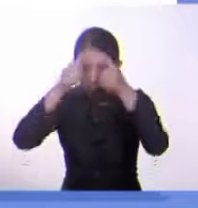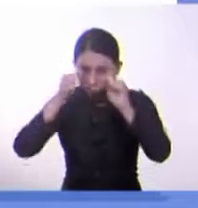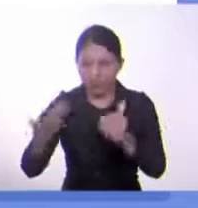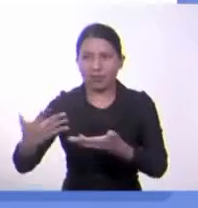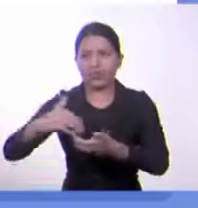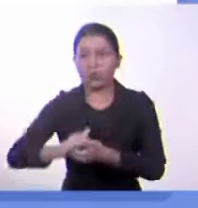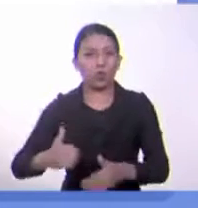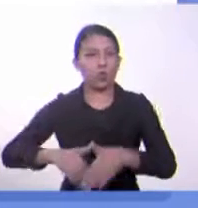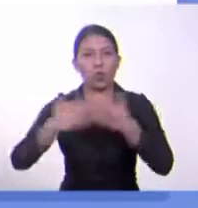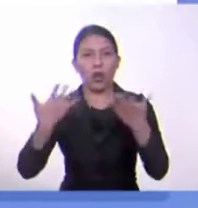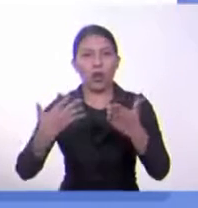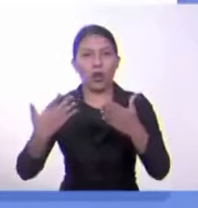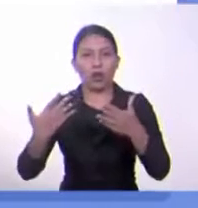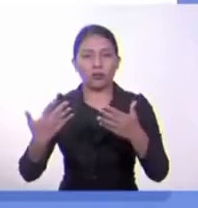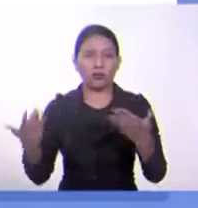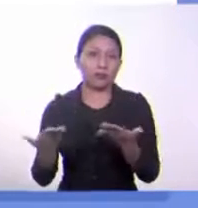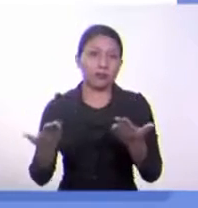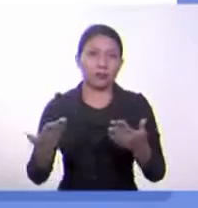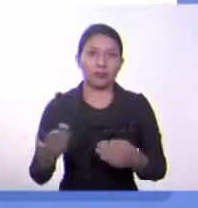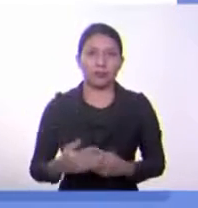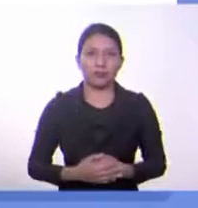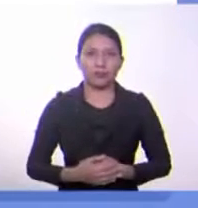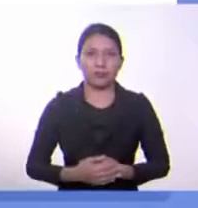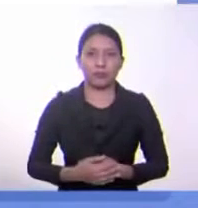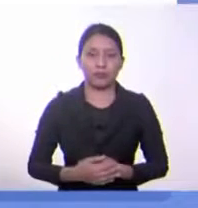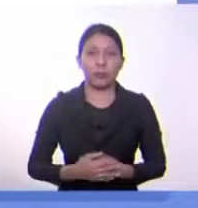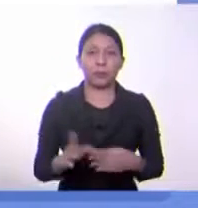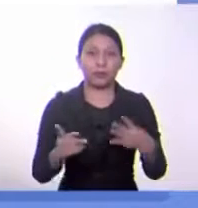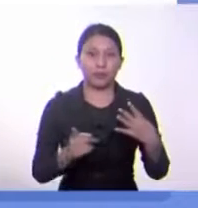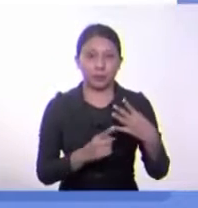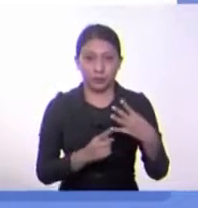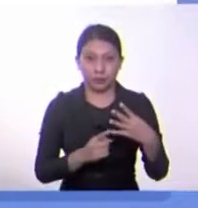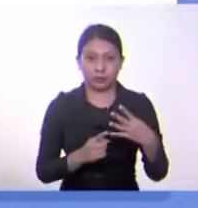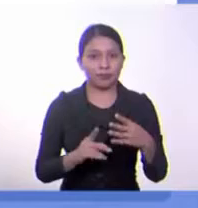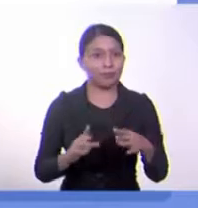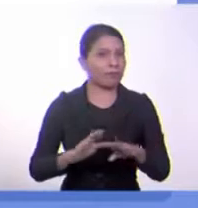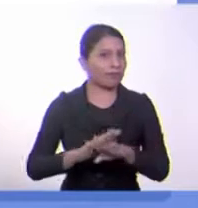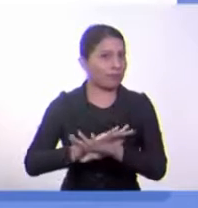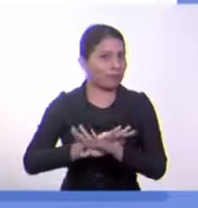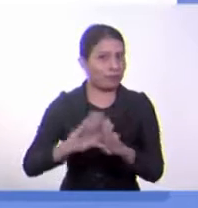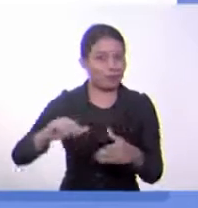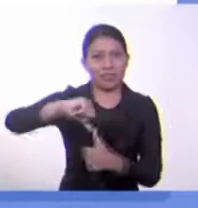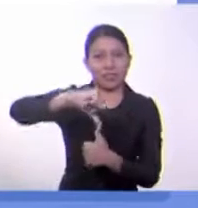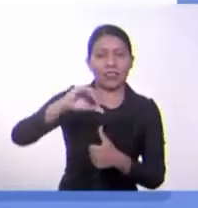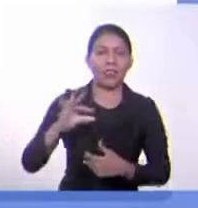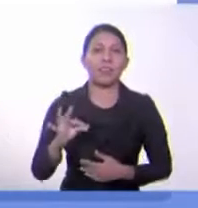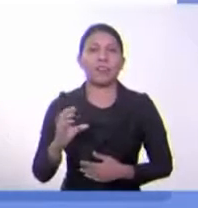regional. Finalmente, la ruptura de la República Federal